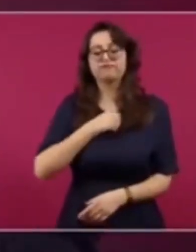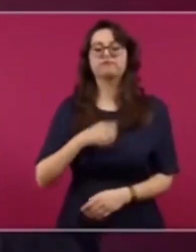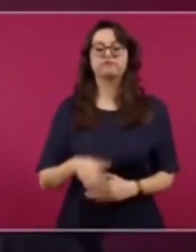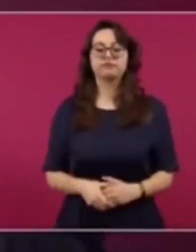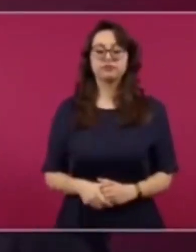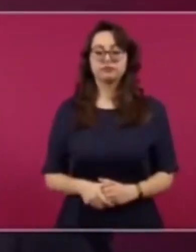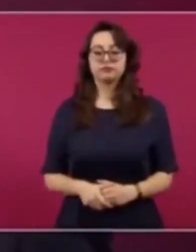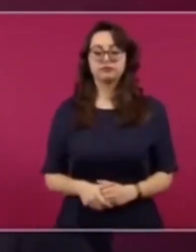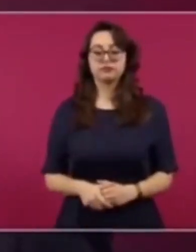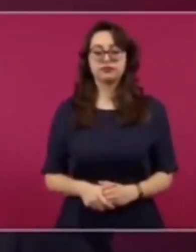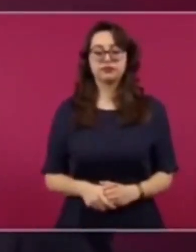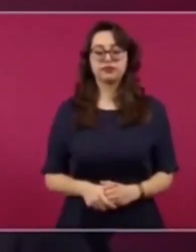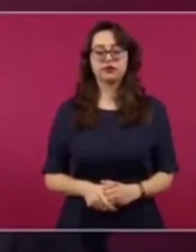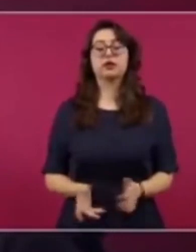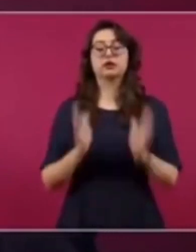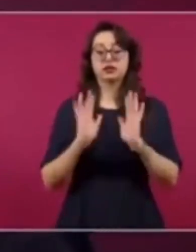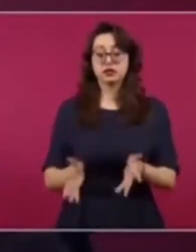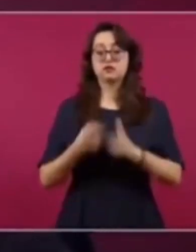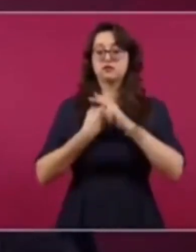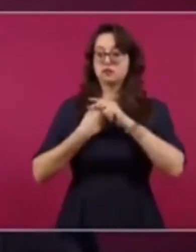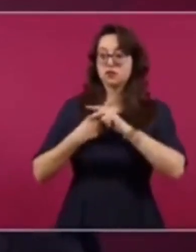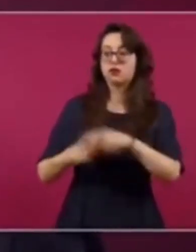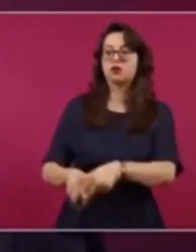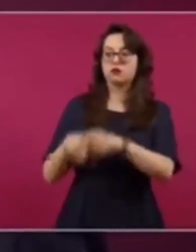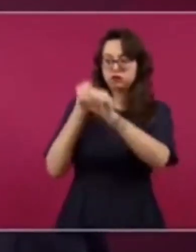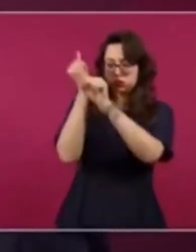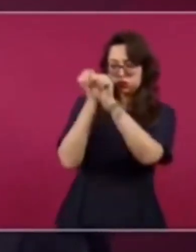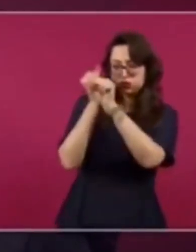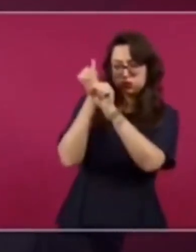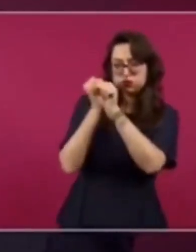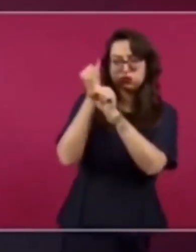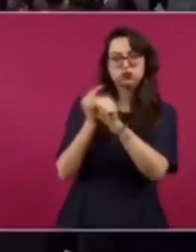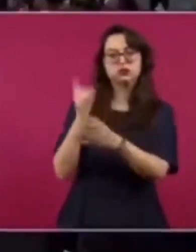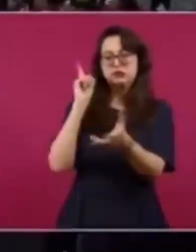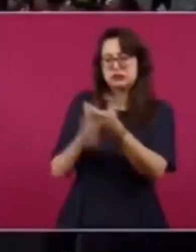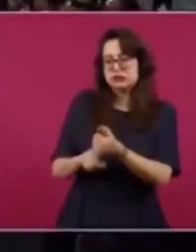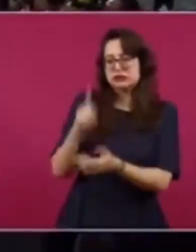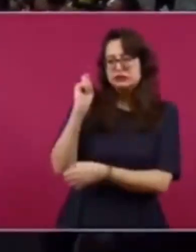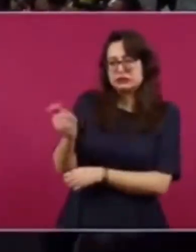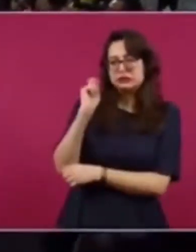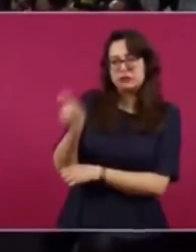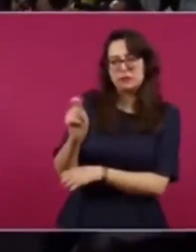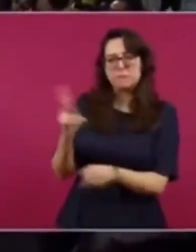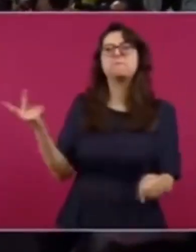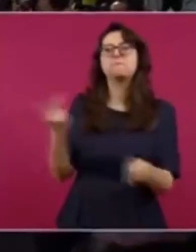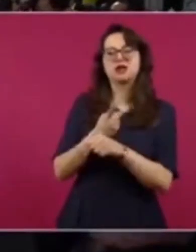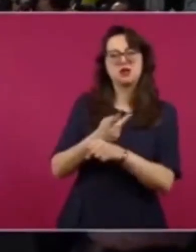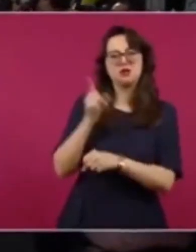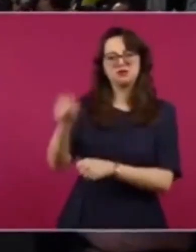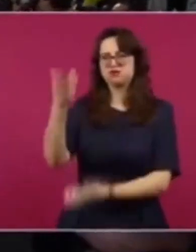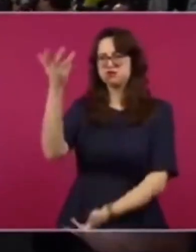todas las investigaciones para conocer lo que